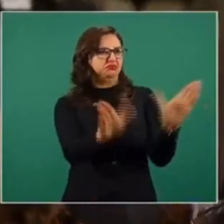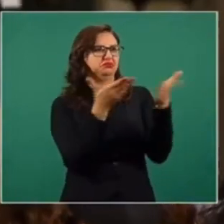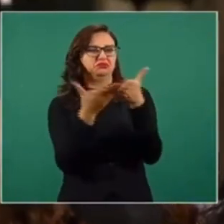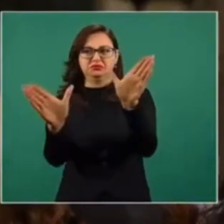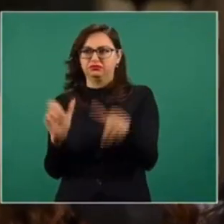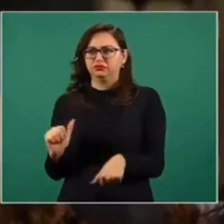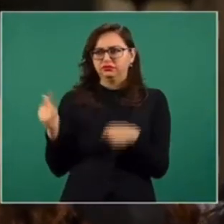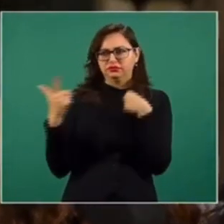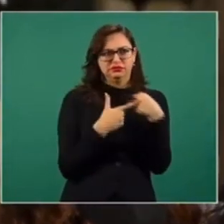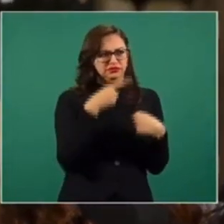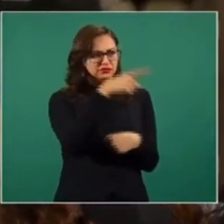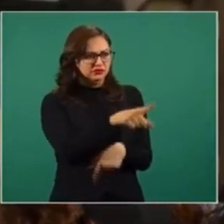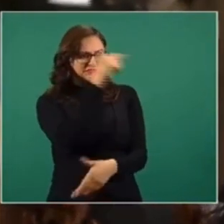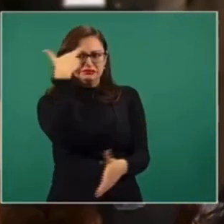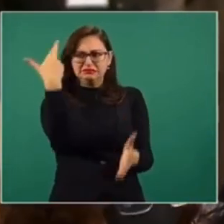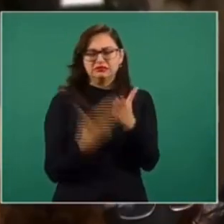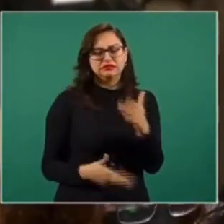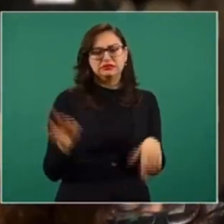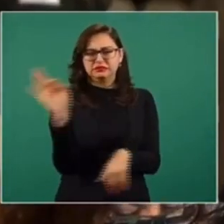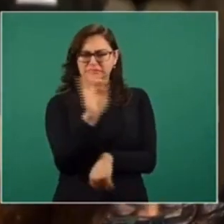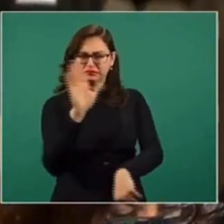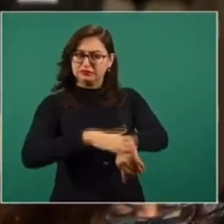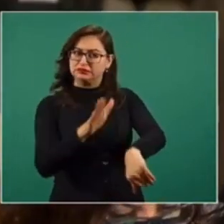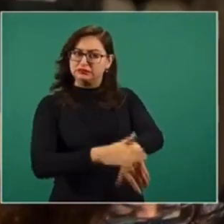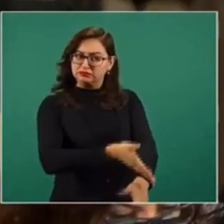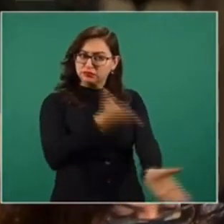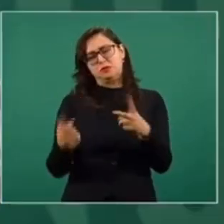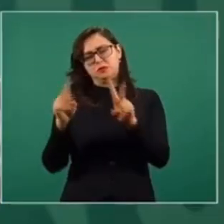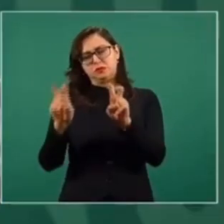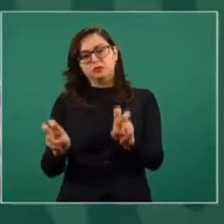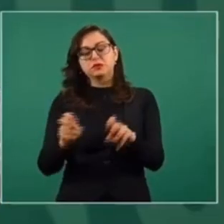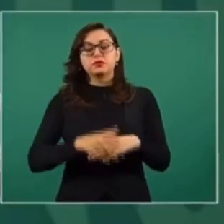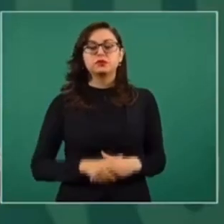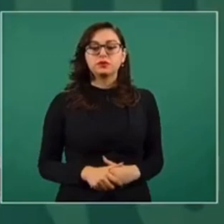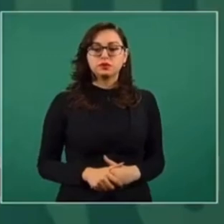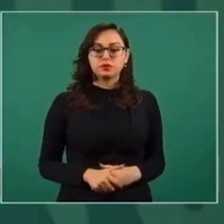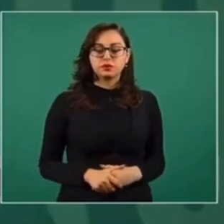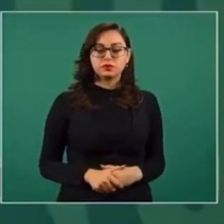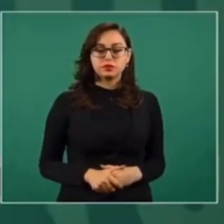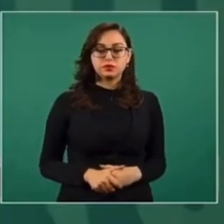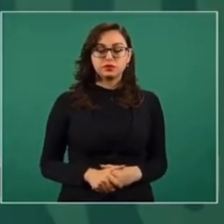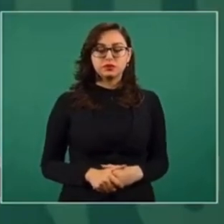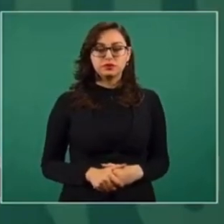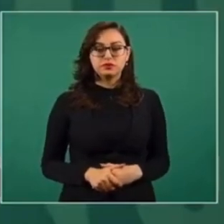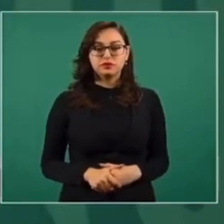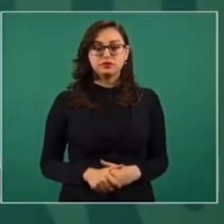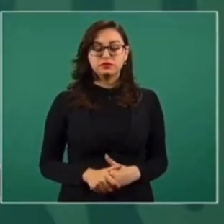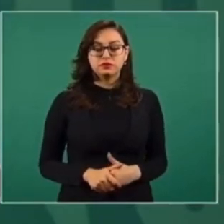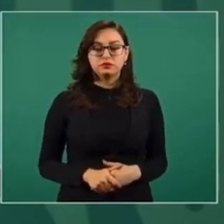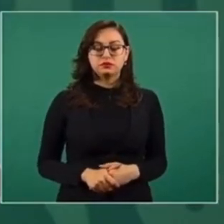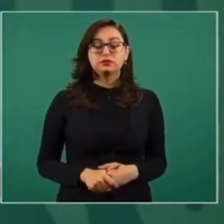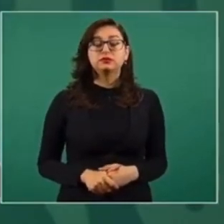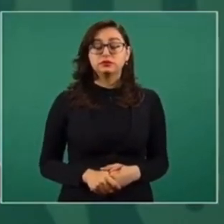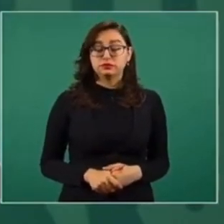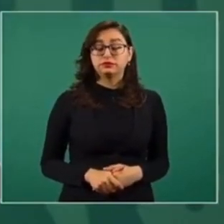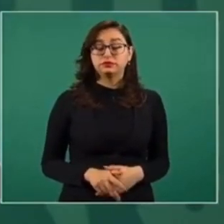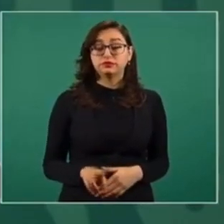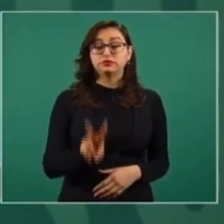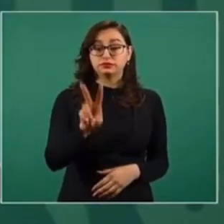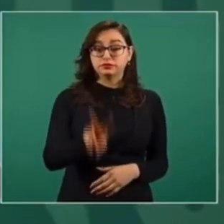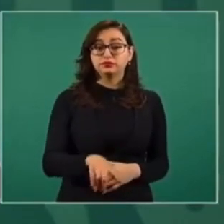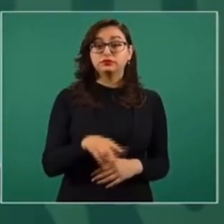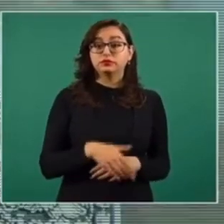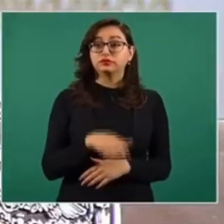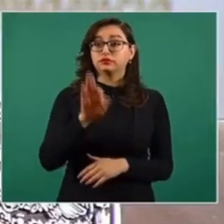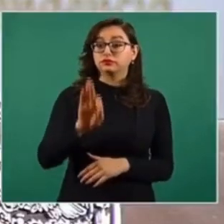tipo de apercibimiento o llevar a cabo una sanción de otro tipo para Grupo Reforma? Lo que les puedo decir es que efectivamente se presentó ante la Fiscalía